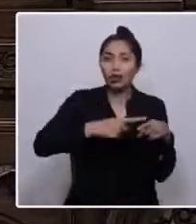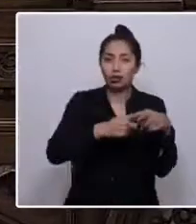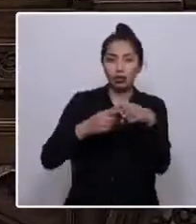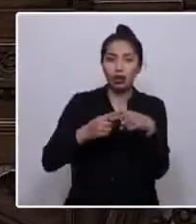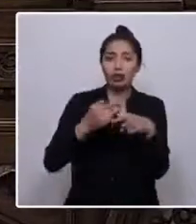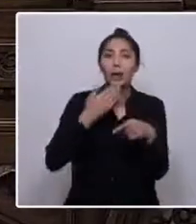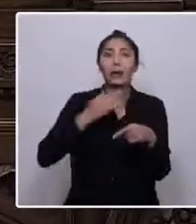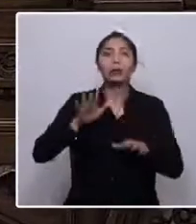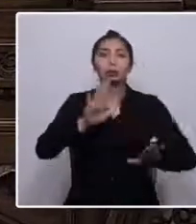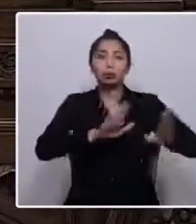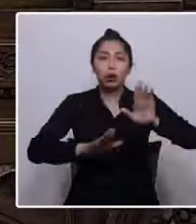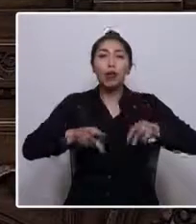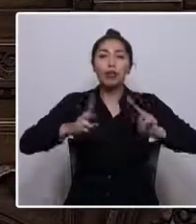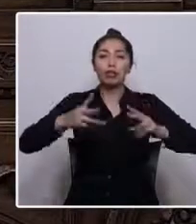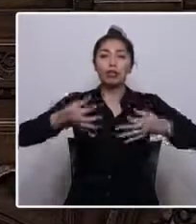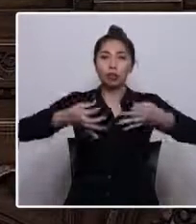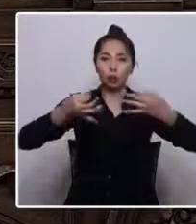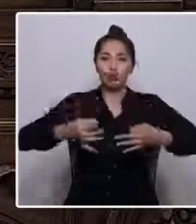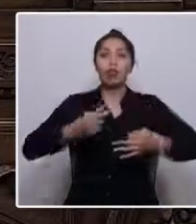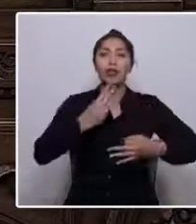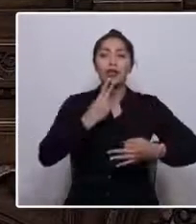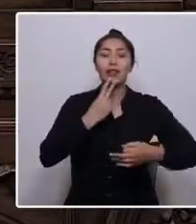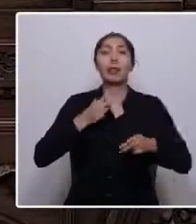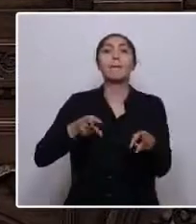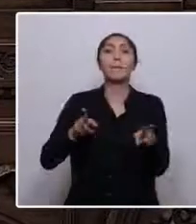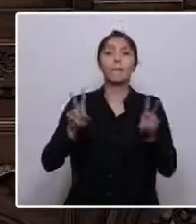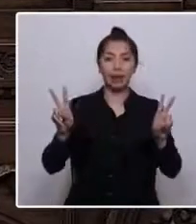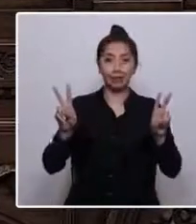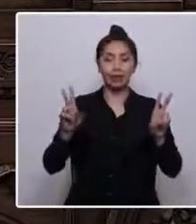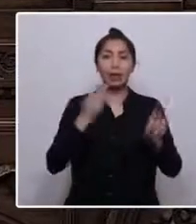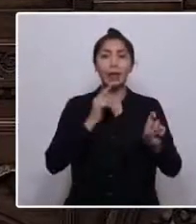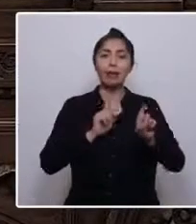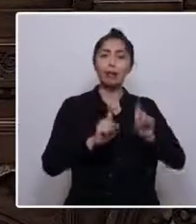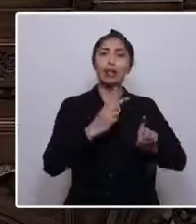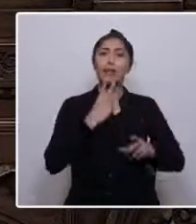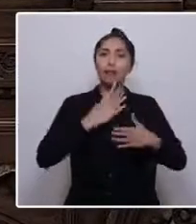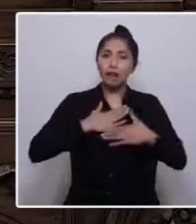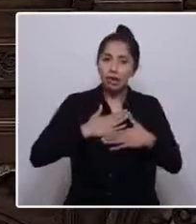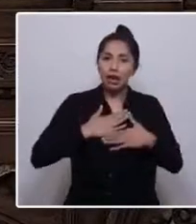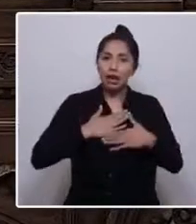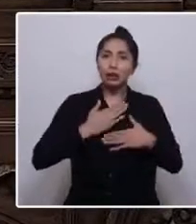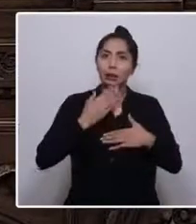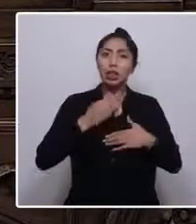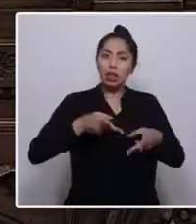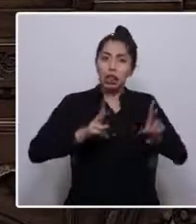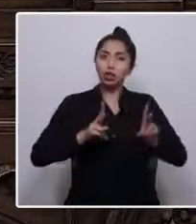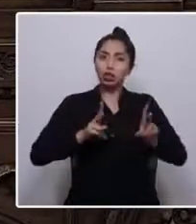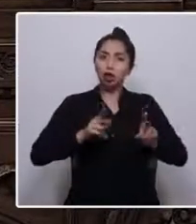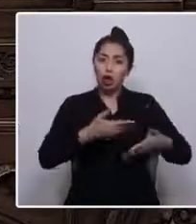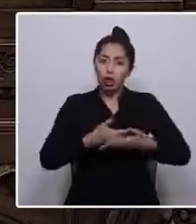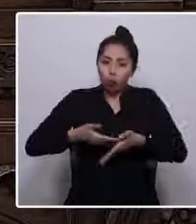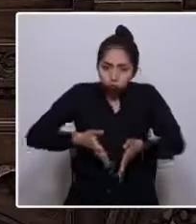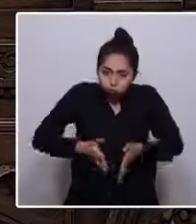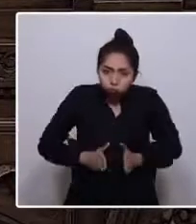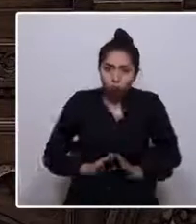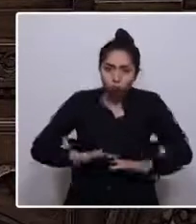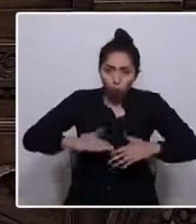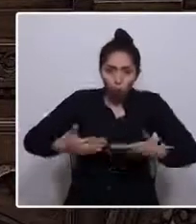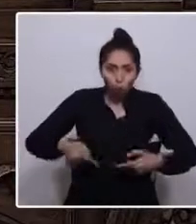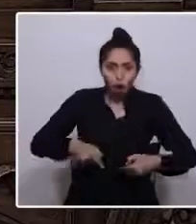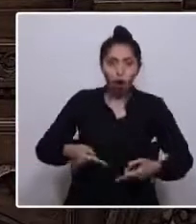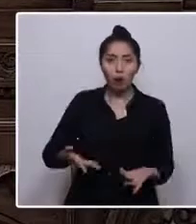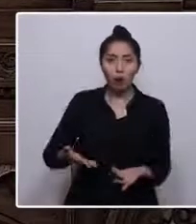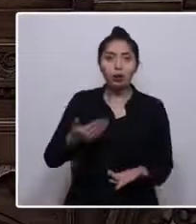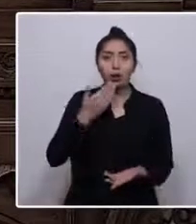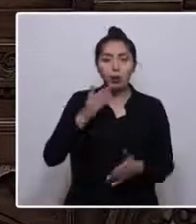el derecho a la seguridad y a vivir en paz, que defienda la vida y el derecho al que está por nacer, que resguarde el derecho preferente de los padres de